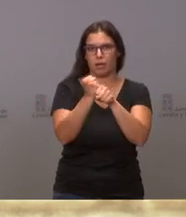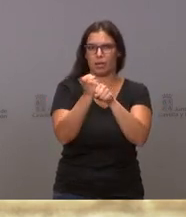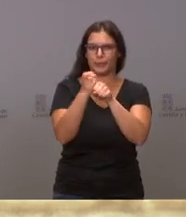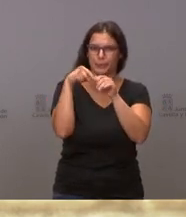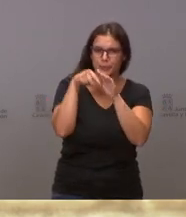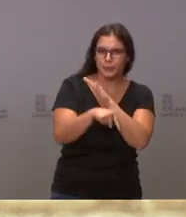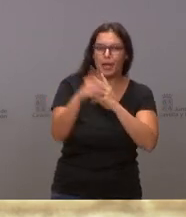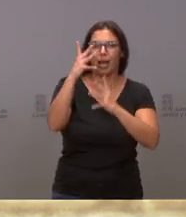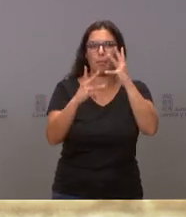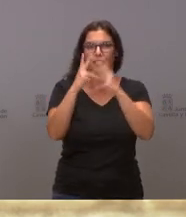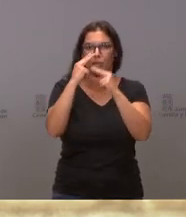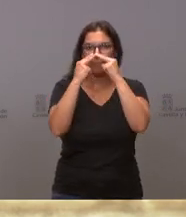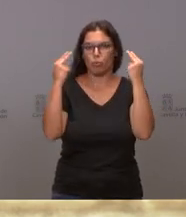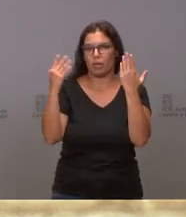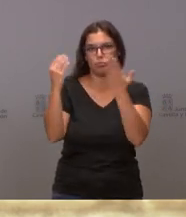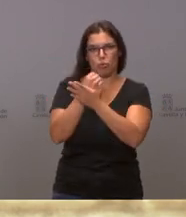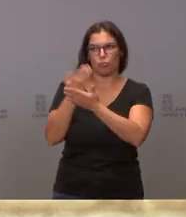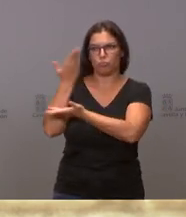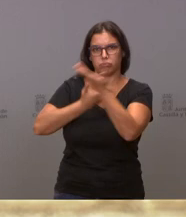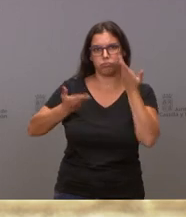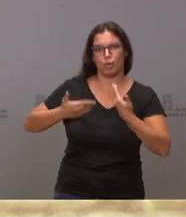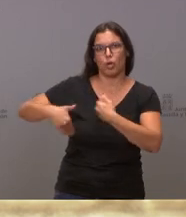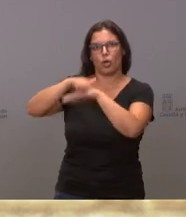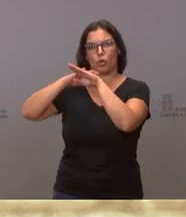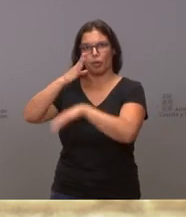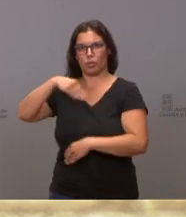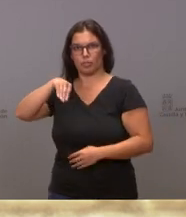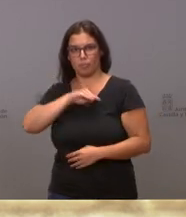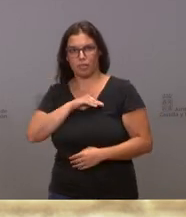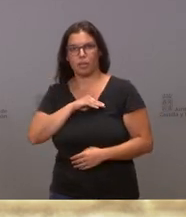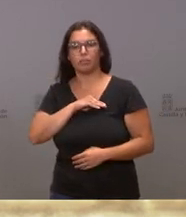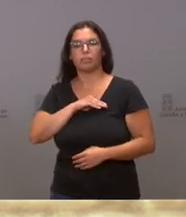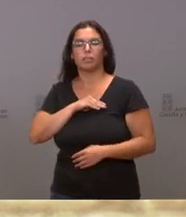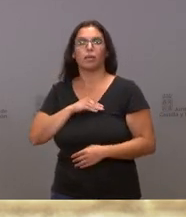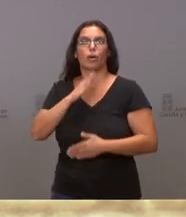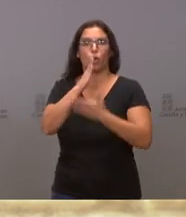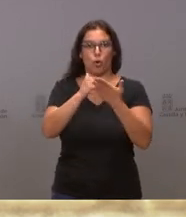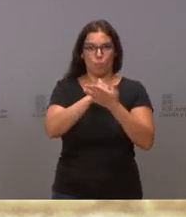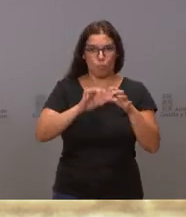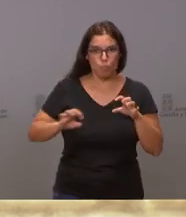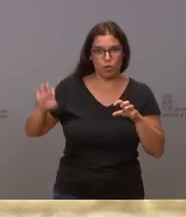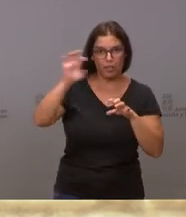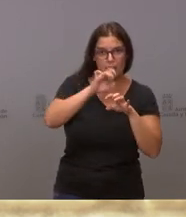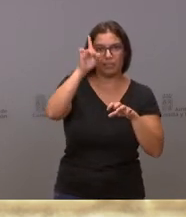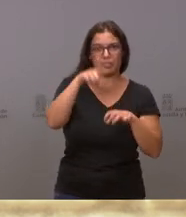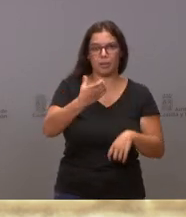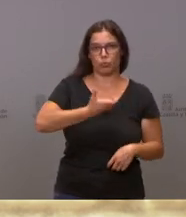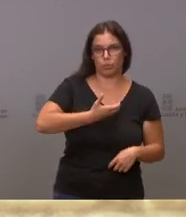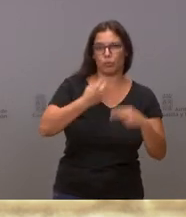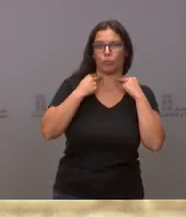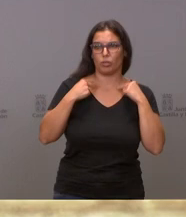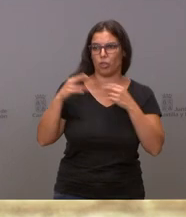todas las administraciones. Gobierno de España, con las comunidades autónomas, también con las corporaciones locales.